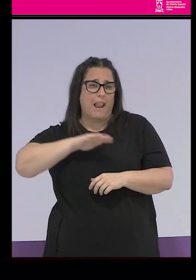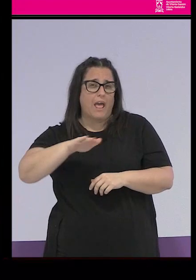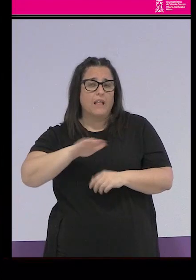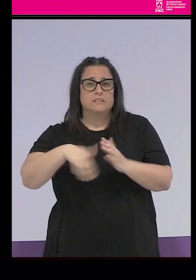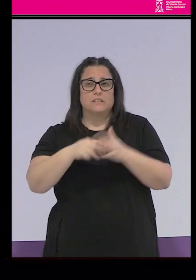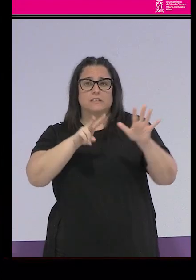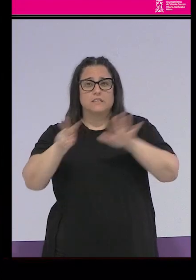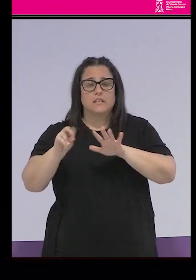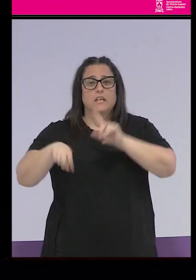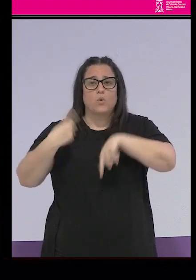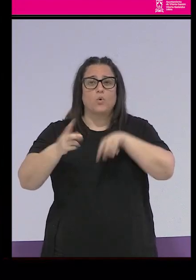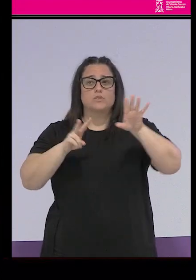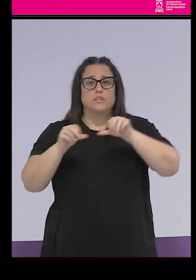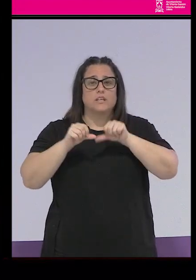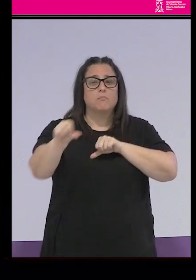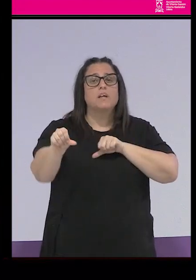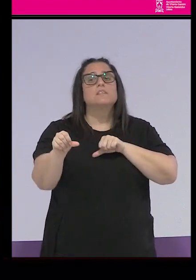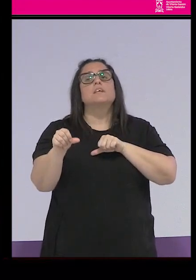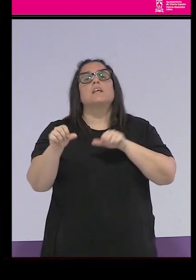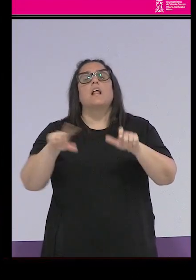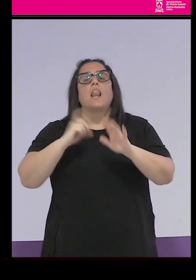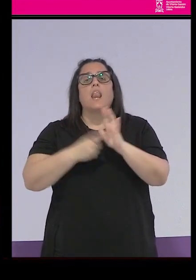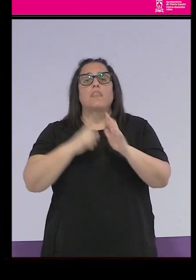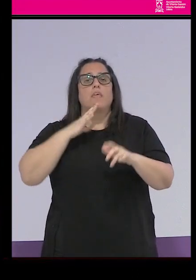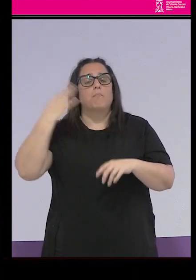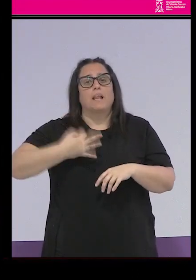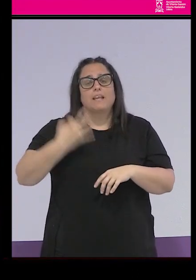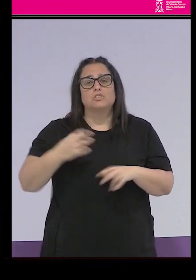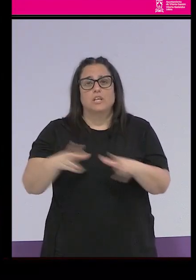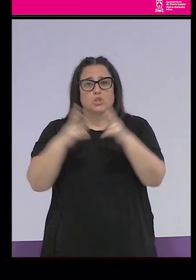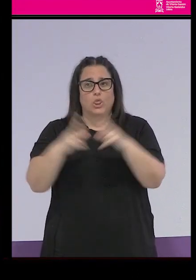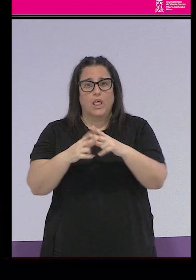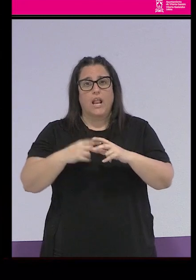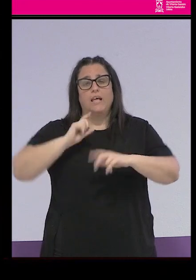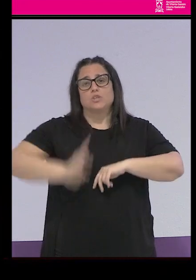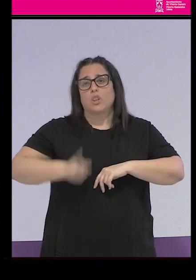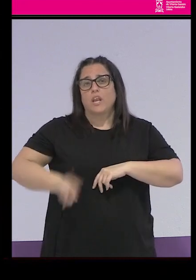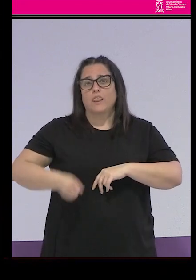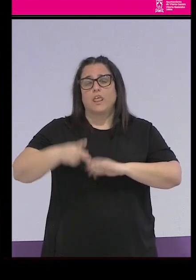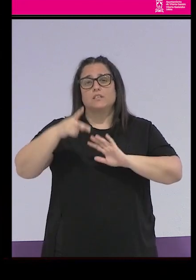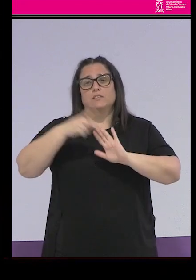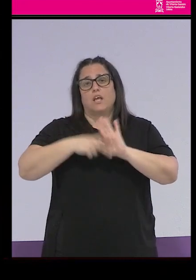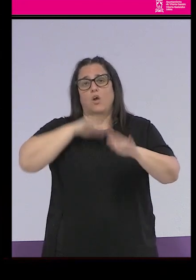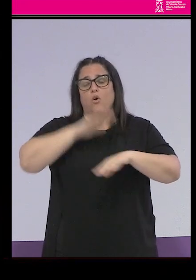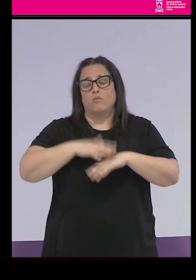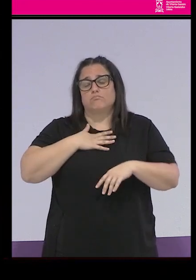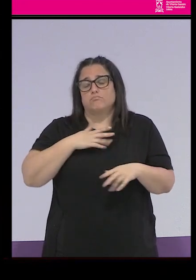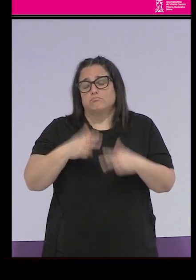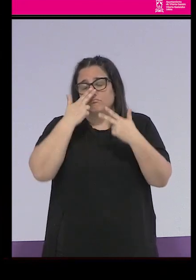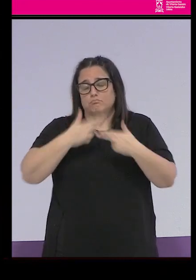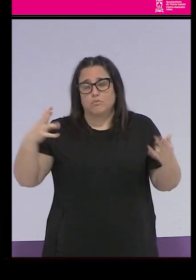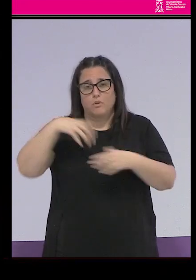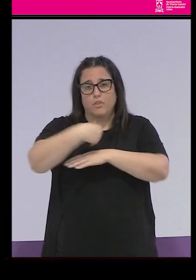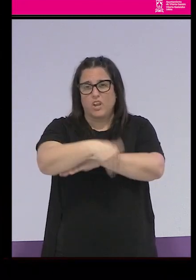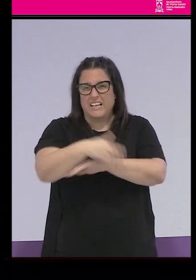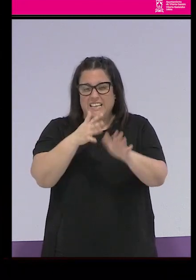y tenemos luego después, a partir del 70, la ley de peligrosidad social, las ordenanzas de orden público en la calle, todas esas cuestiones que van haciendo, creando